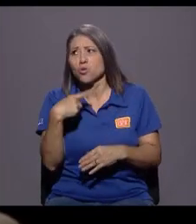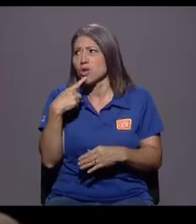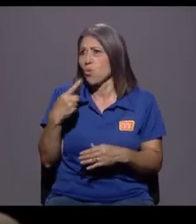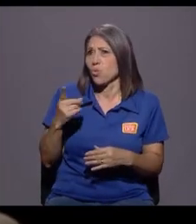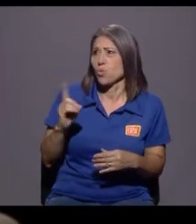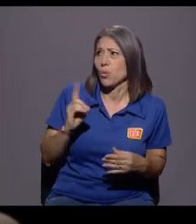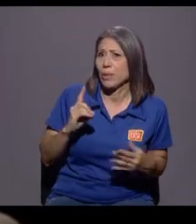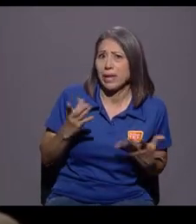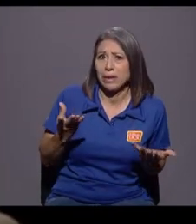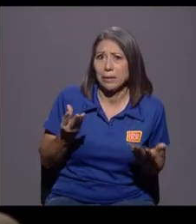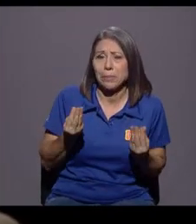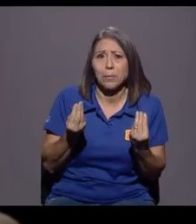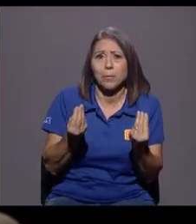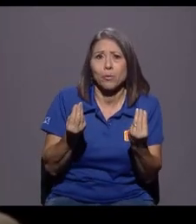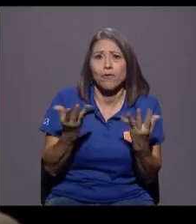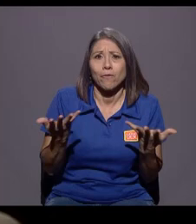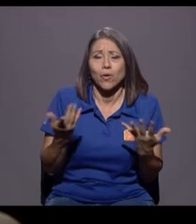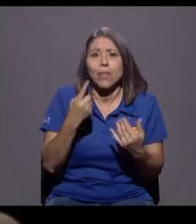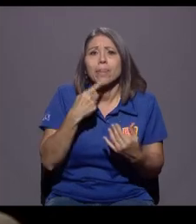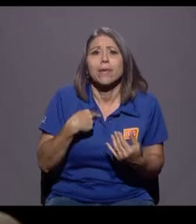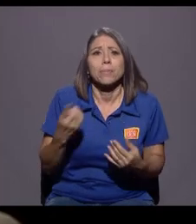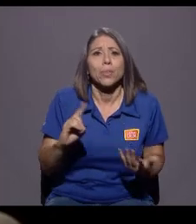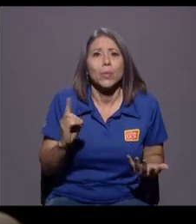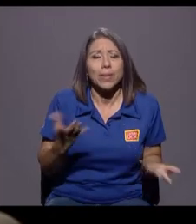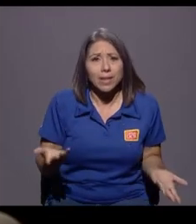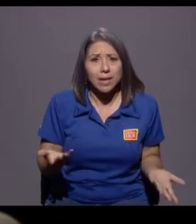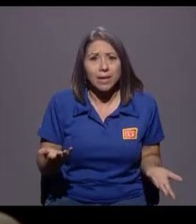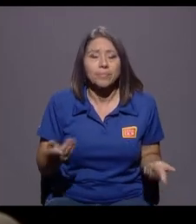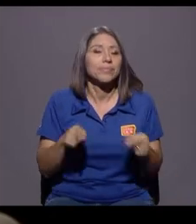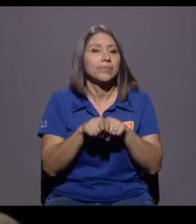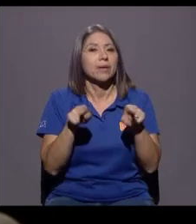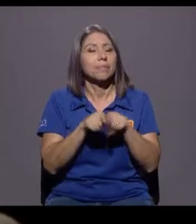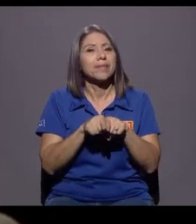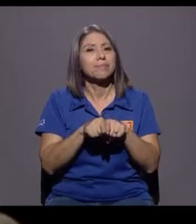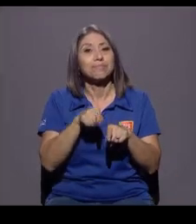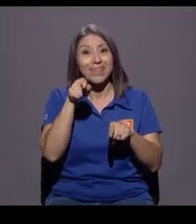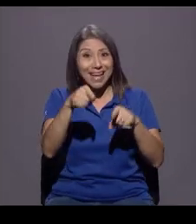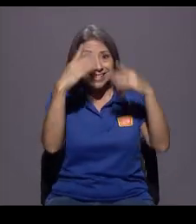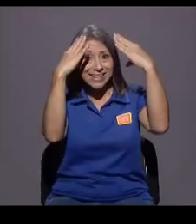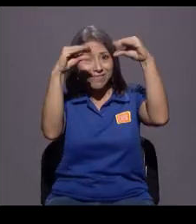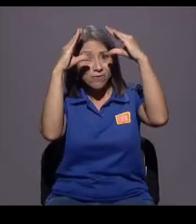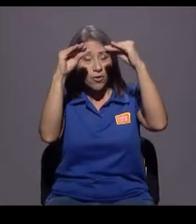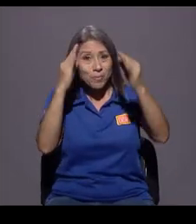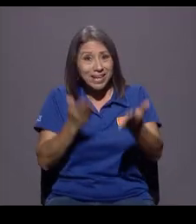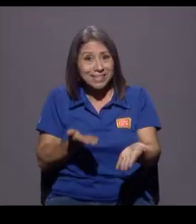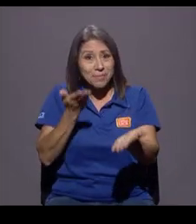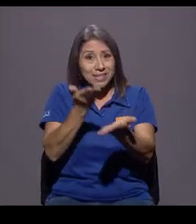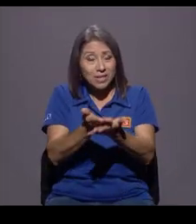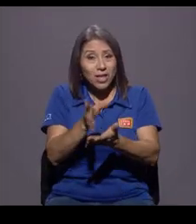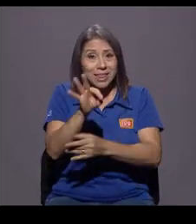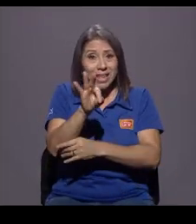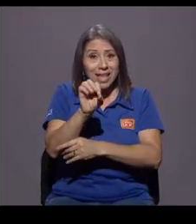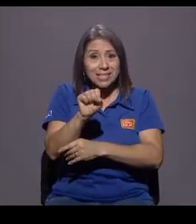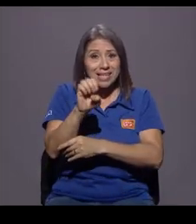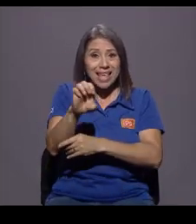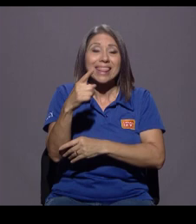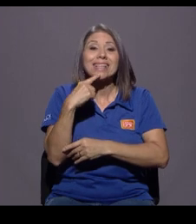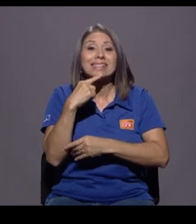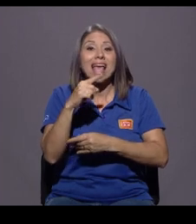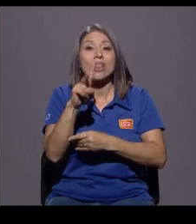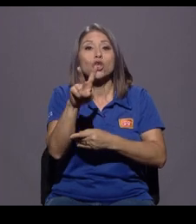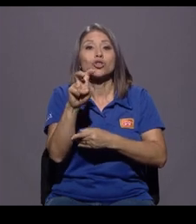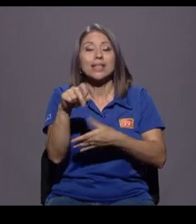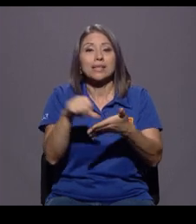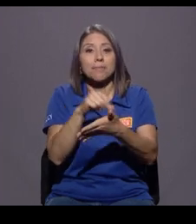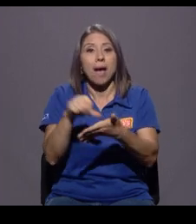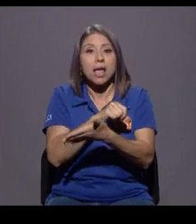Por favor, que me digan dónde están, ¿verdad? Y también una cosa, ese informe que se presentó en el Tribunal Supremo de Elecciones decían que era 200 páginas. Yo no